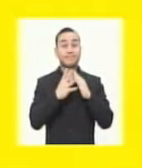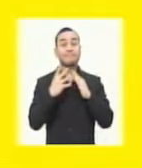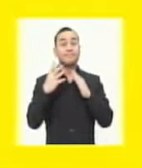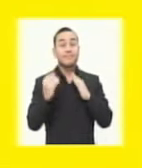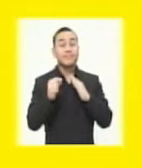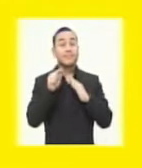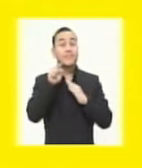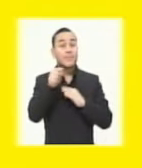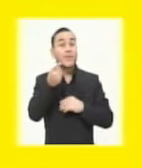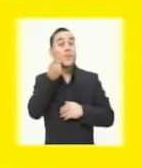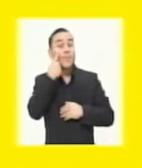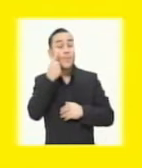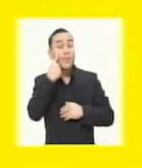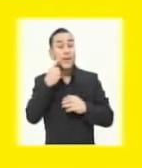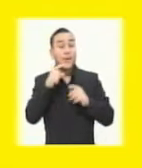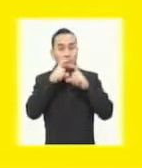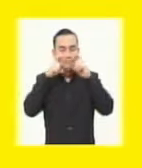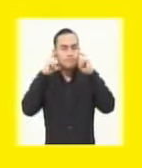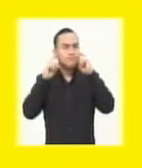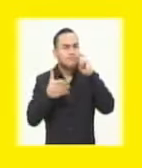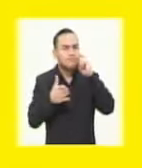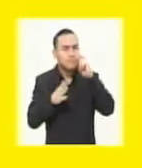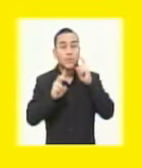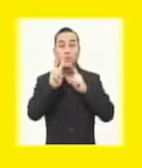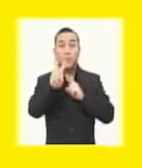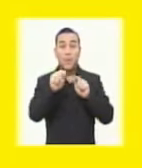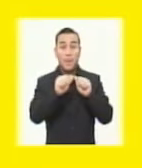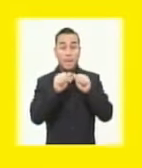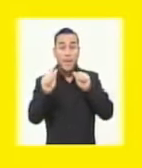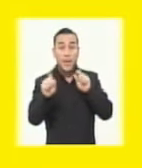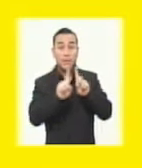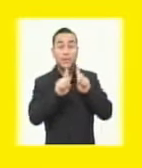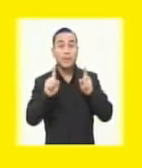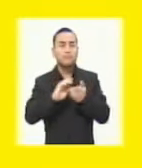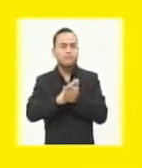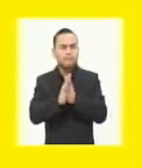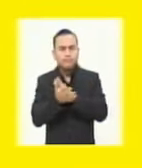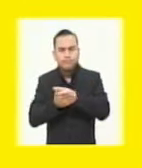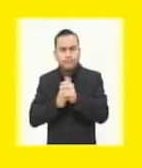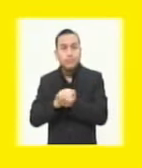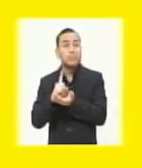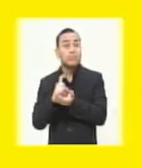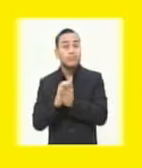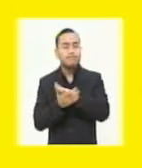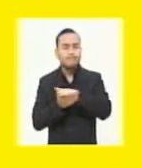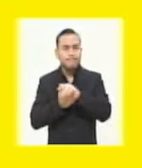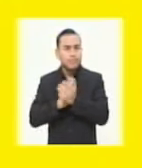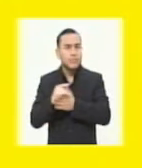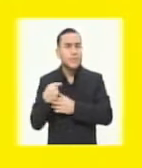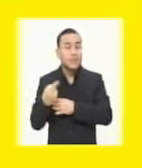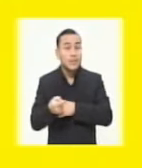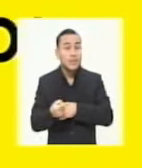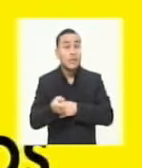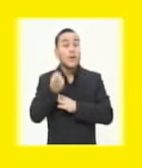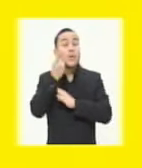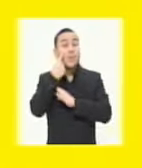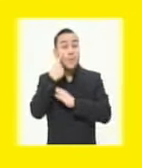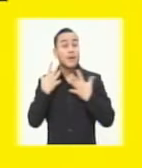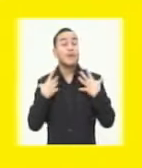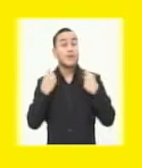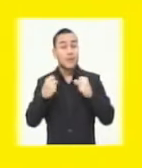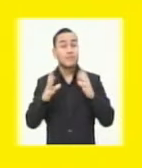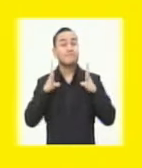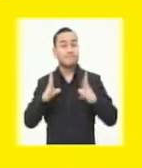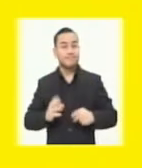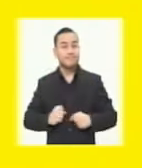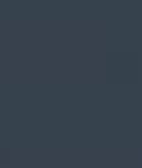Si sales de casa, usa siempre mascarilla, mantén dos metros de distancia, lávate las manos con jabón y usa alcohol gel.